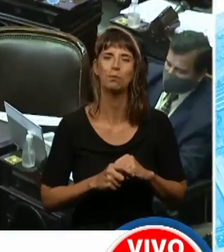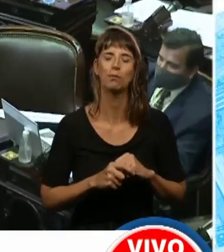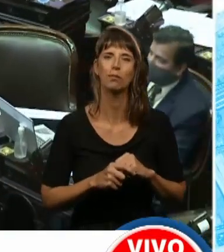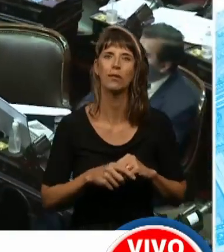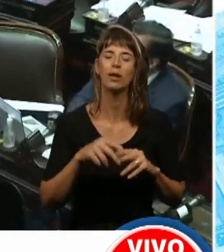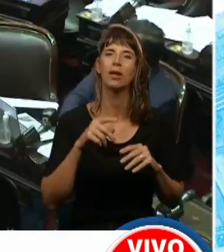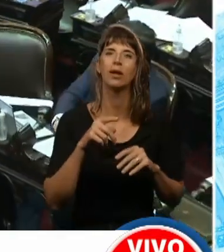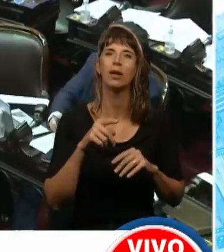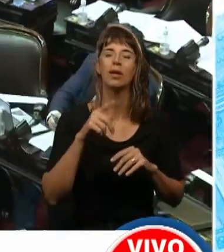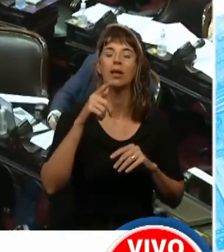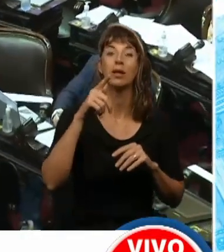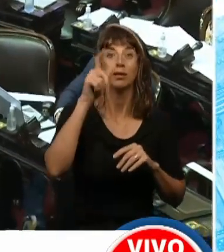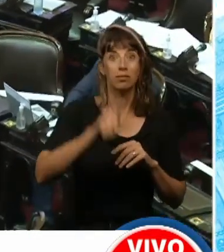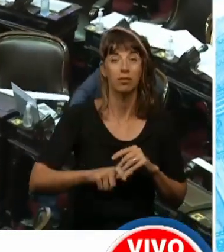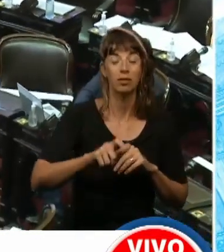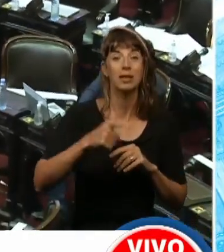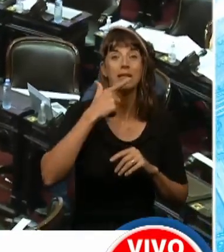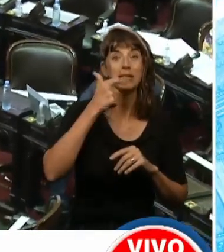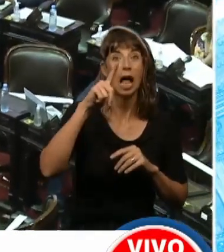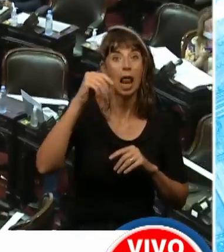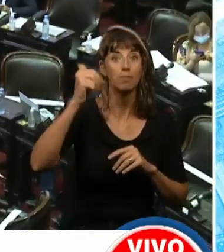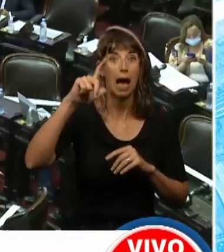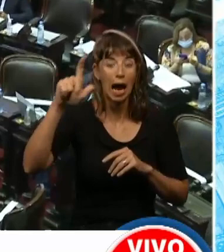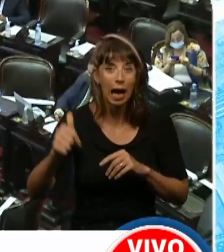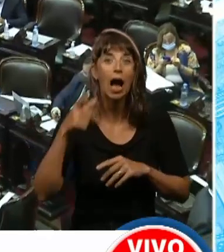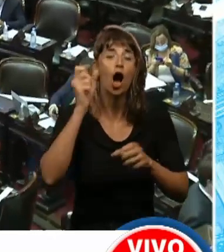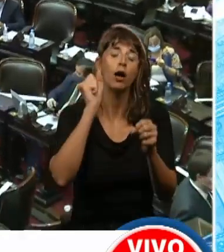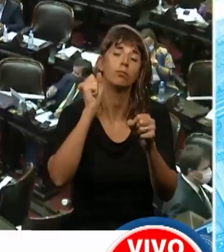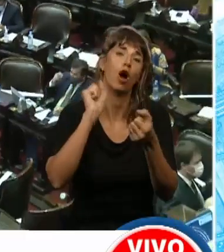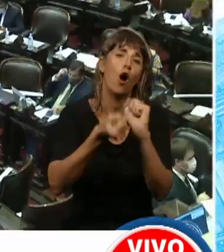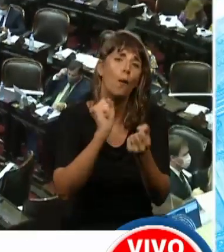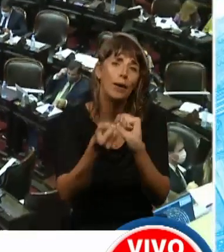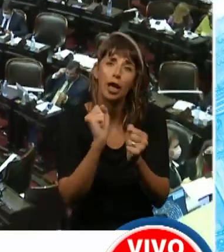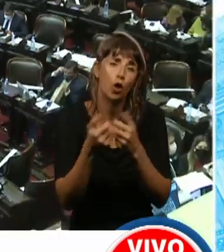Salamanca era un obrero muy sencillo, de condición muy humilde,